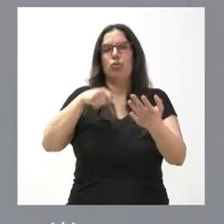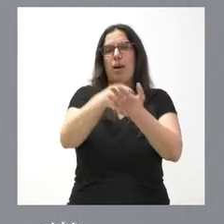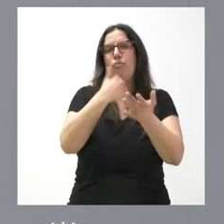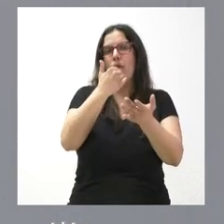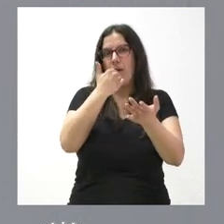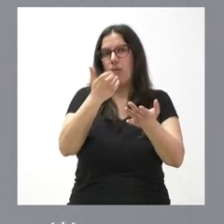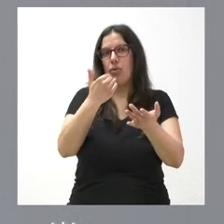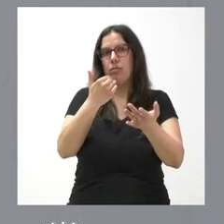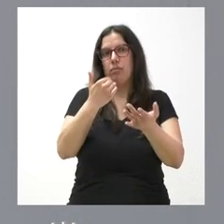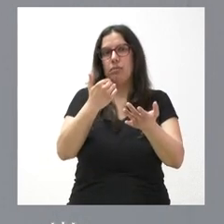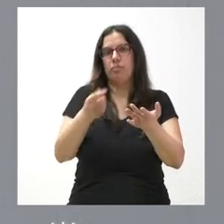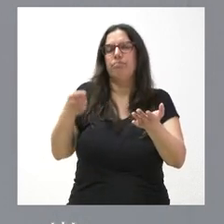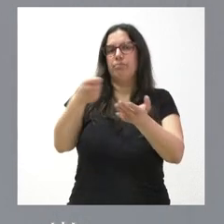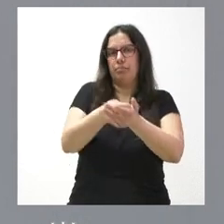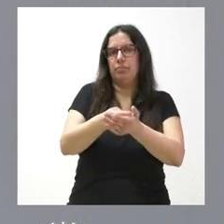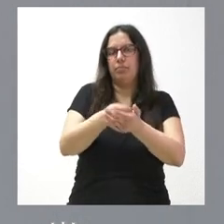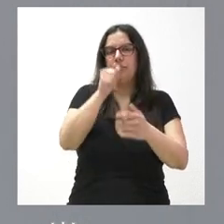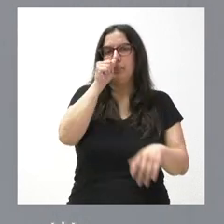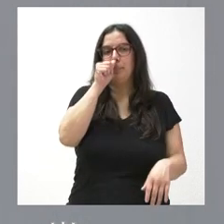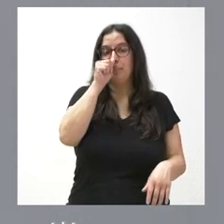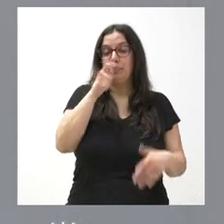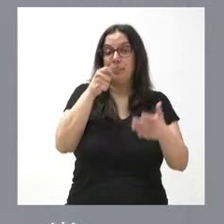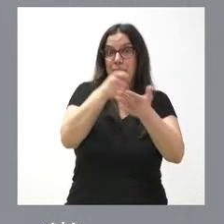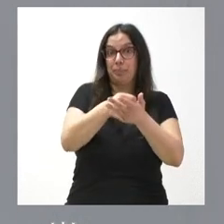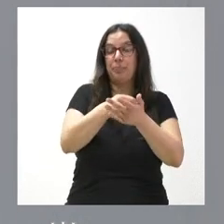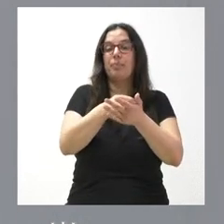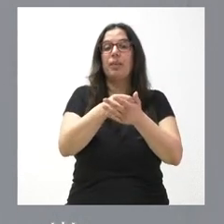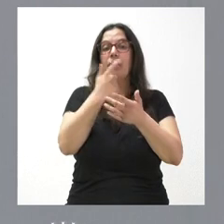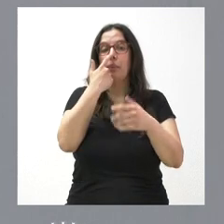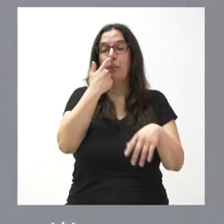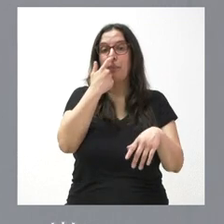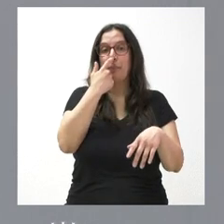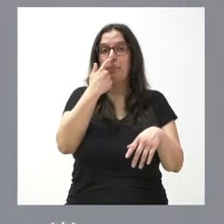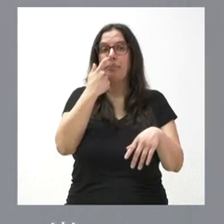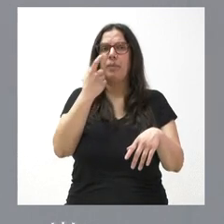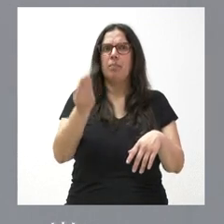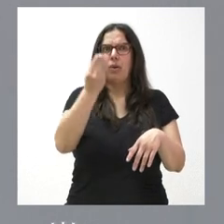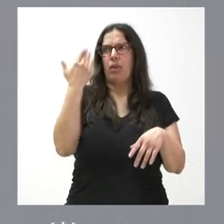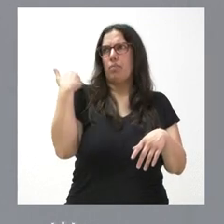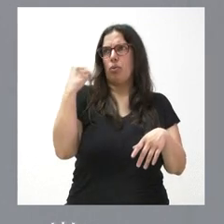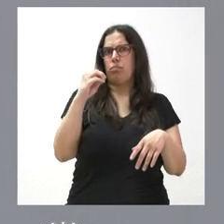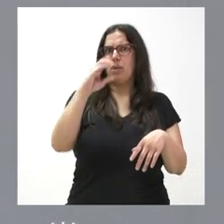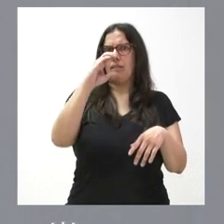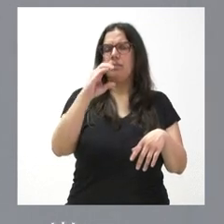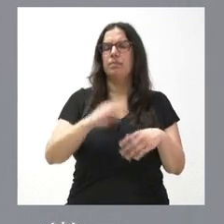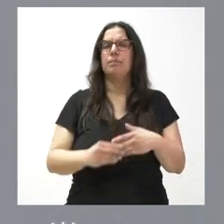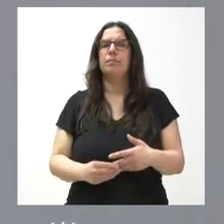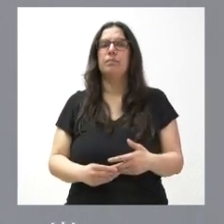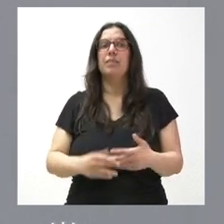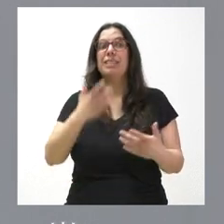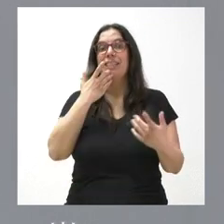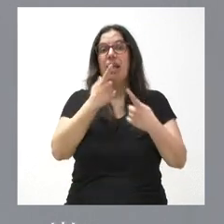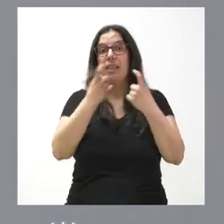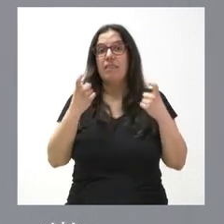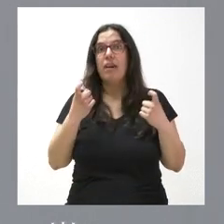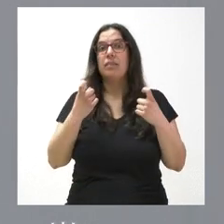que sí que hacemos una aportación económica. Esta aportación económica la hemos mejorado no hace mucho tiempo. Si fuera necesario,